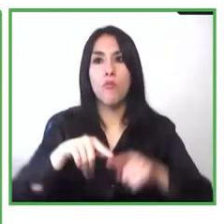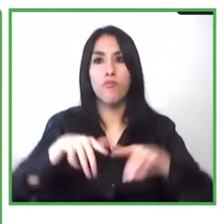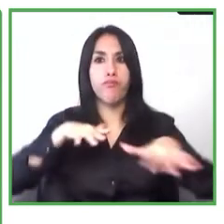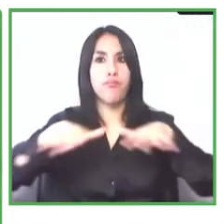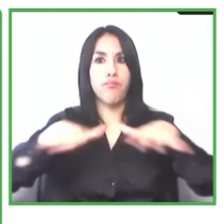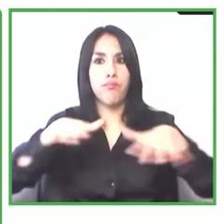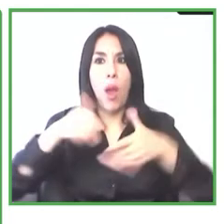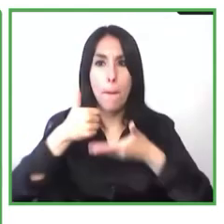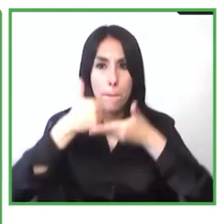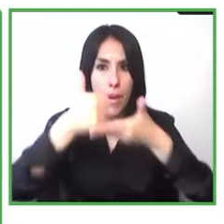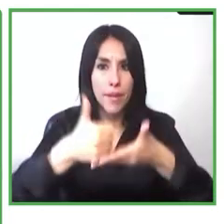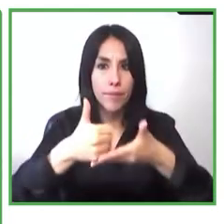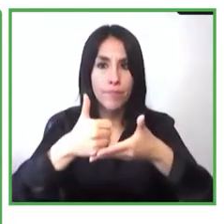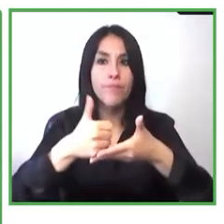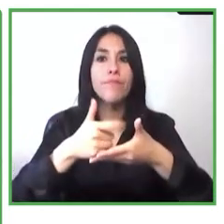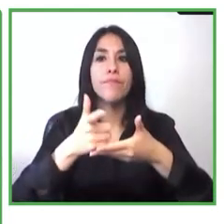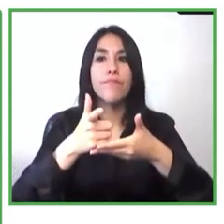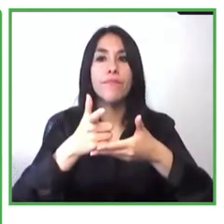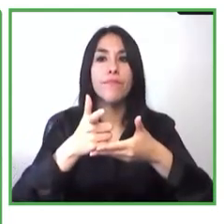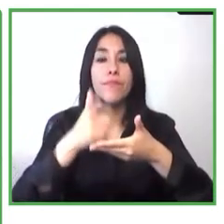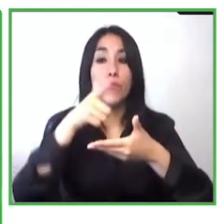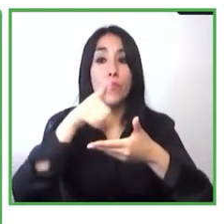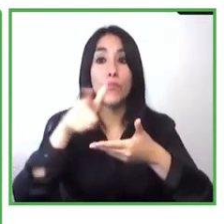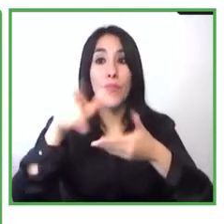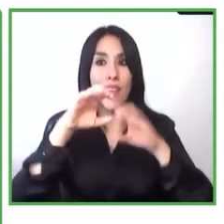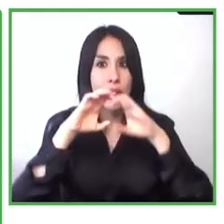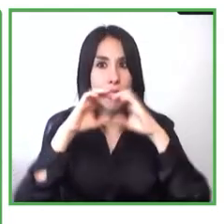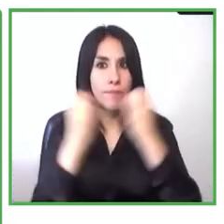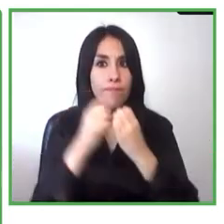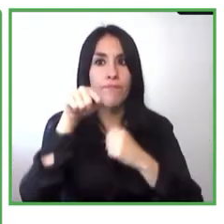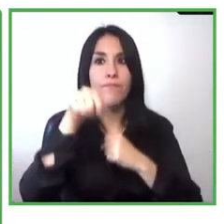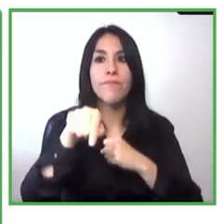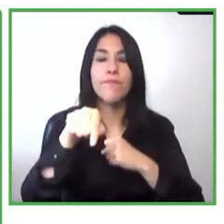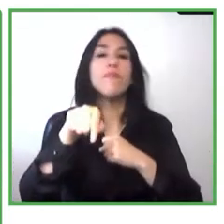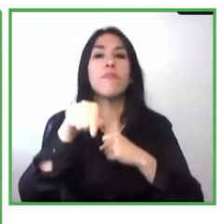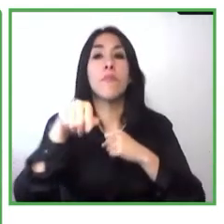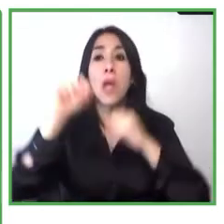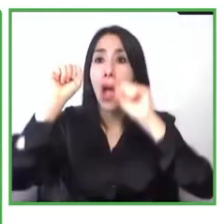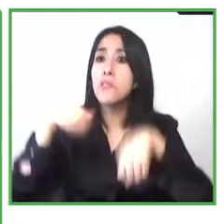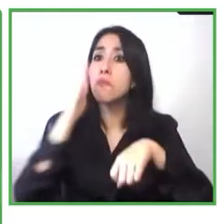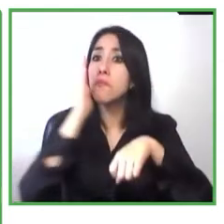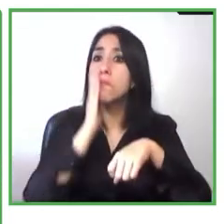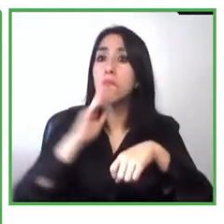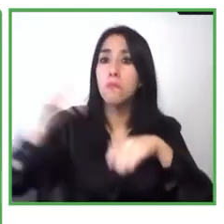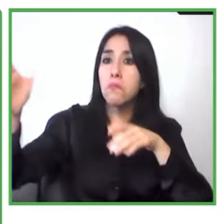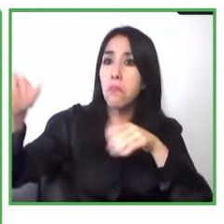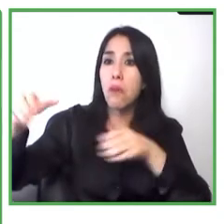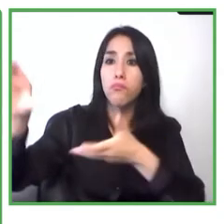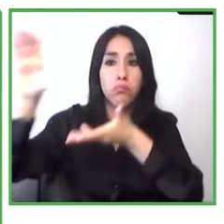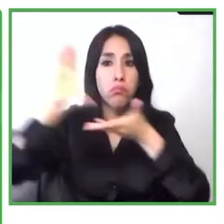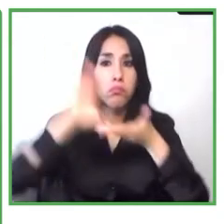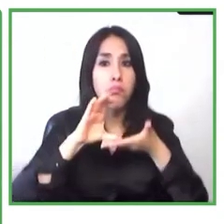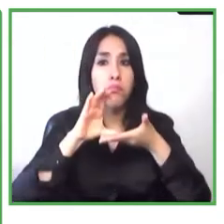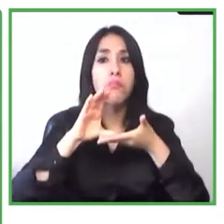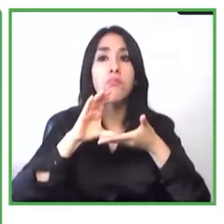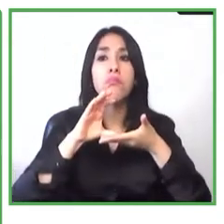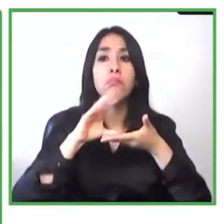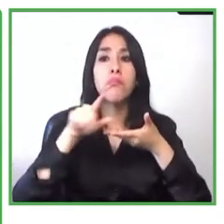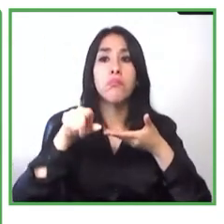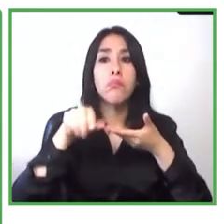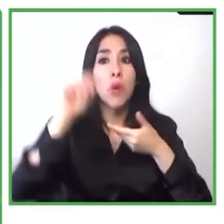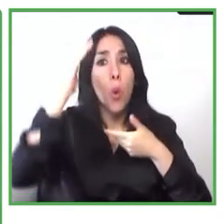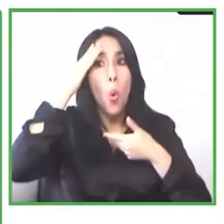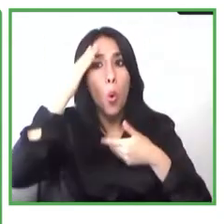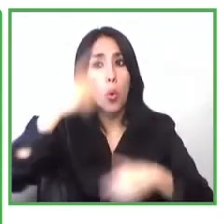financiamiento como saben el resultado de los programas requiere buscar financiamiento y para ello